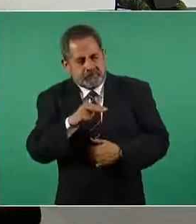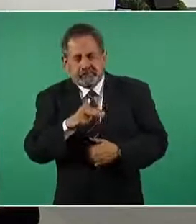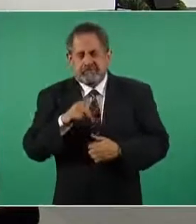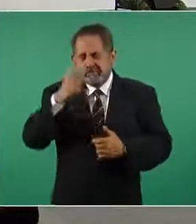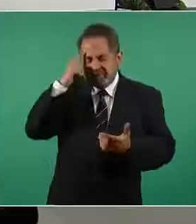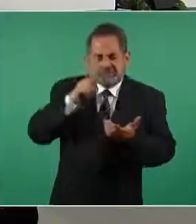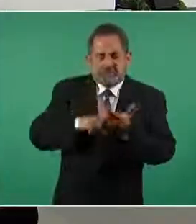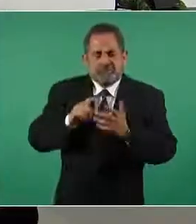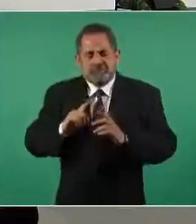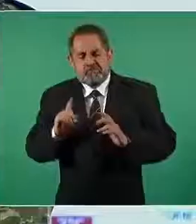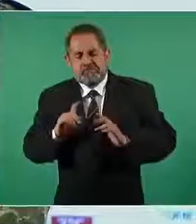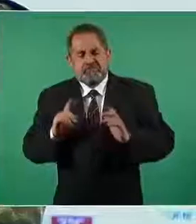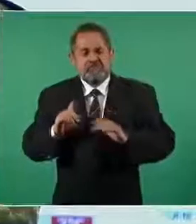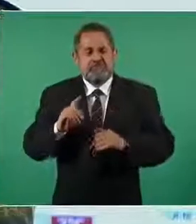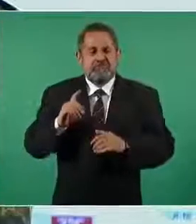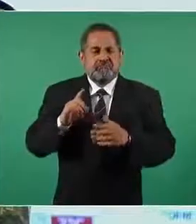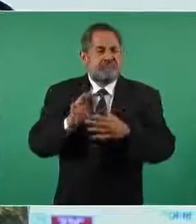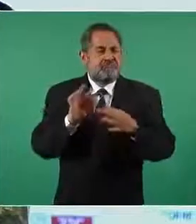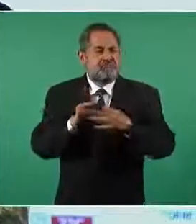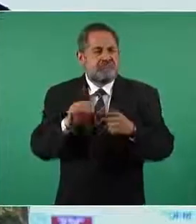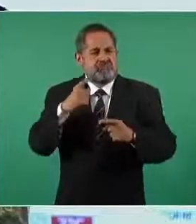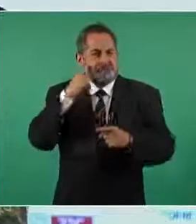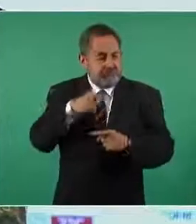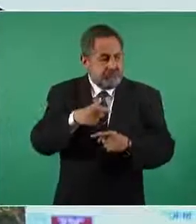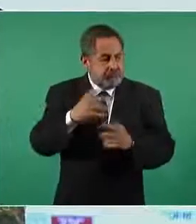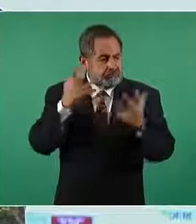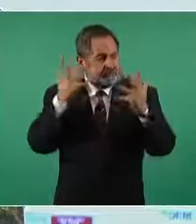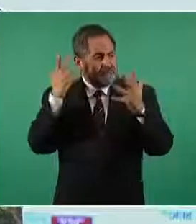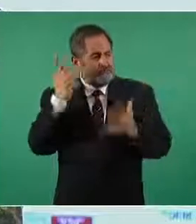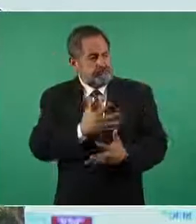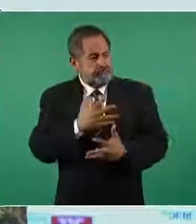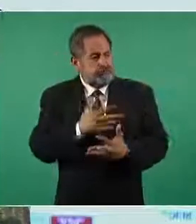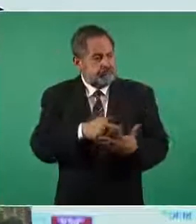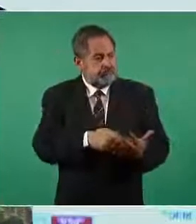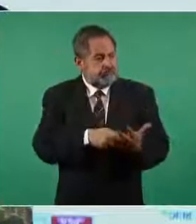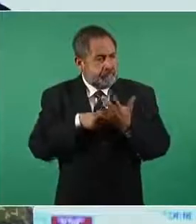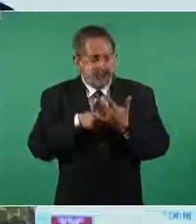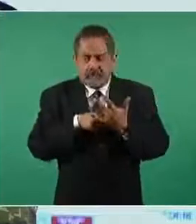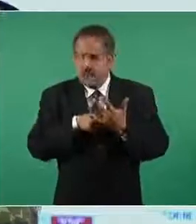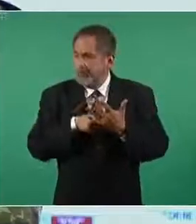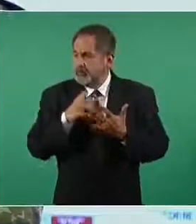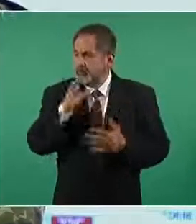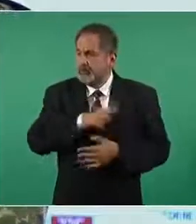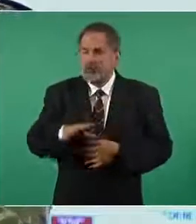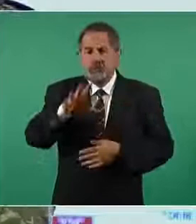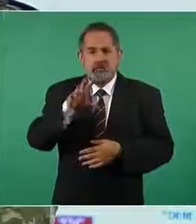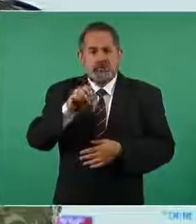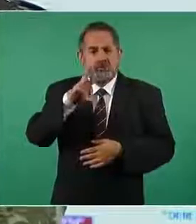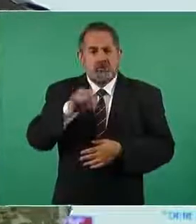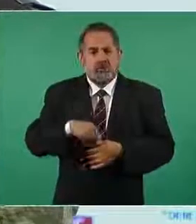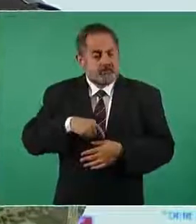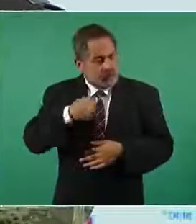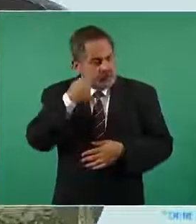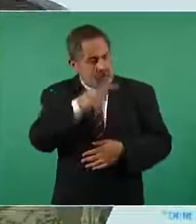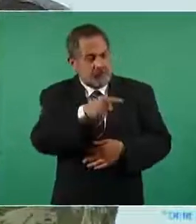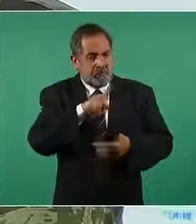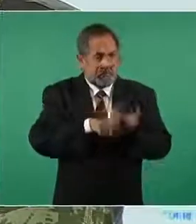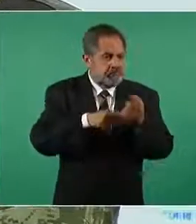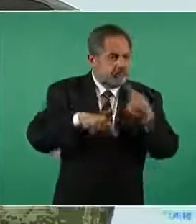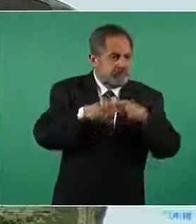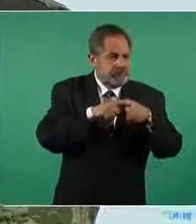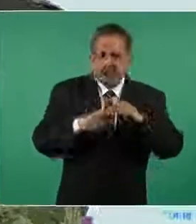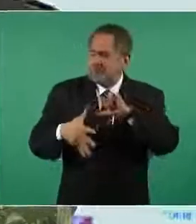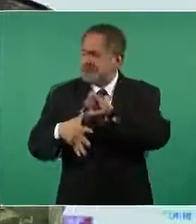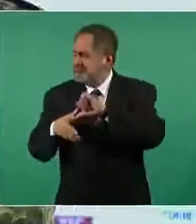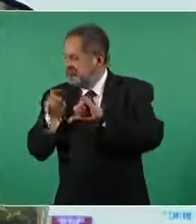proceso porque nunca imaginamos que fueran a entregar lo que están haciendo hemos visto los modelos de negocios en América